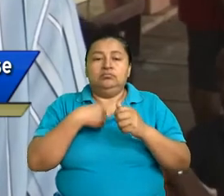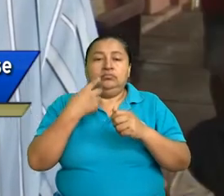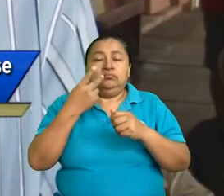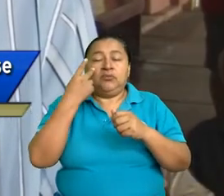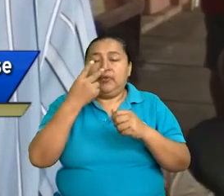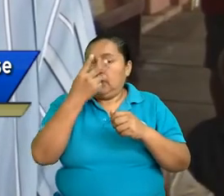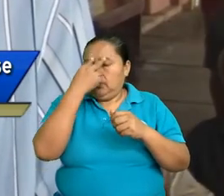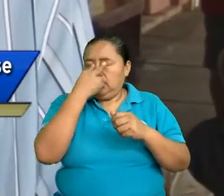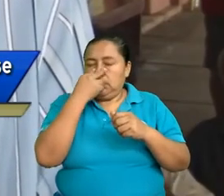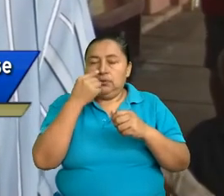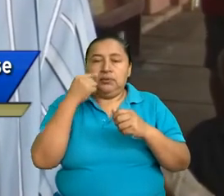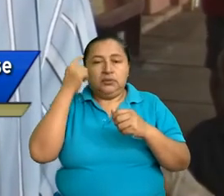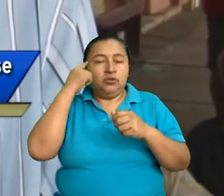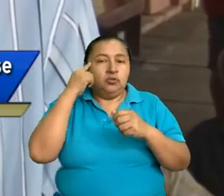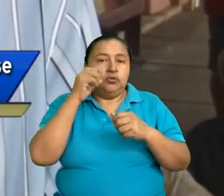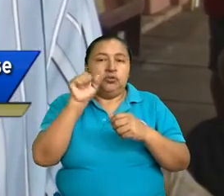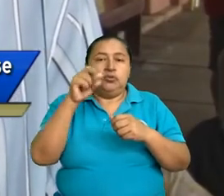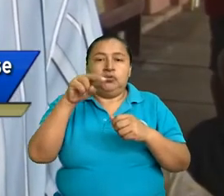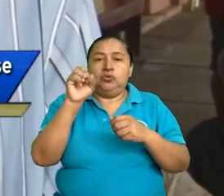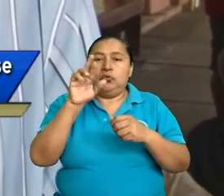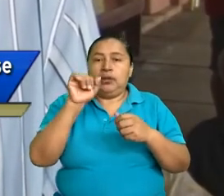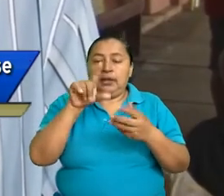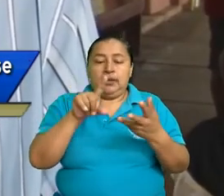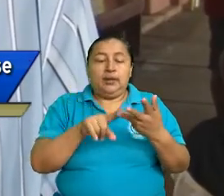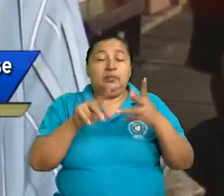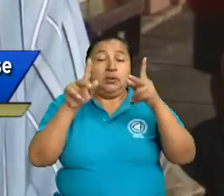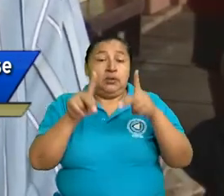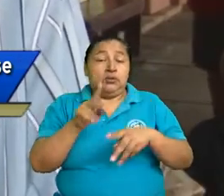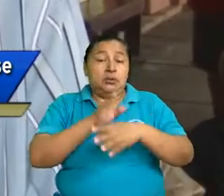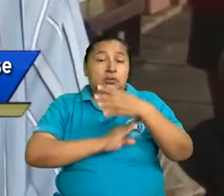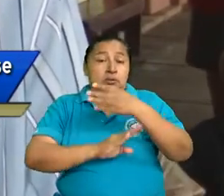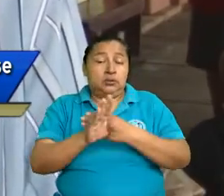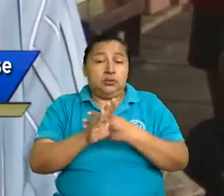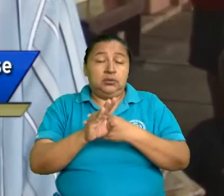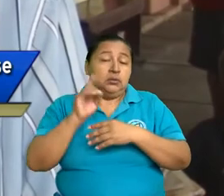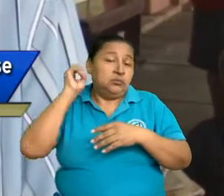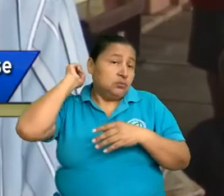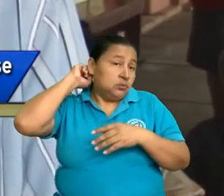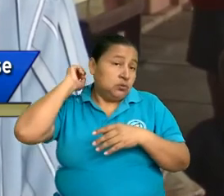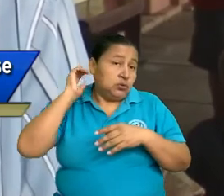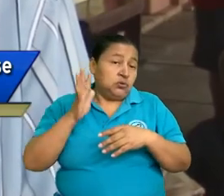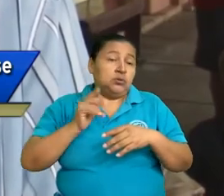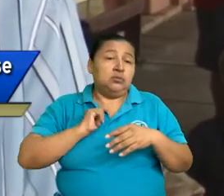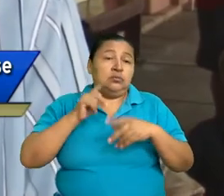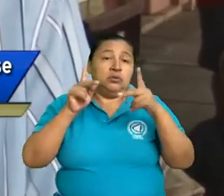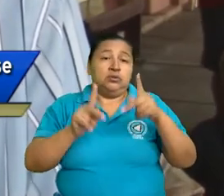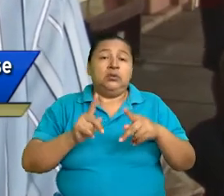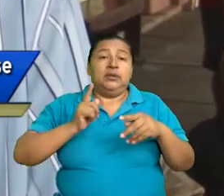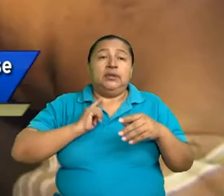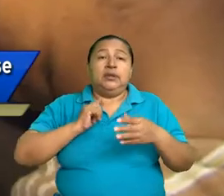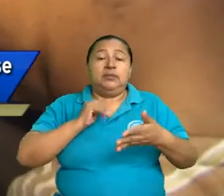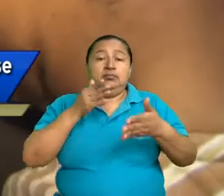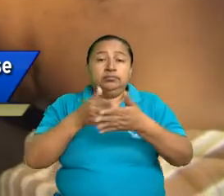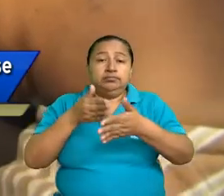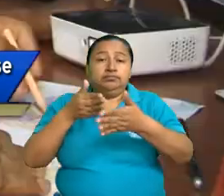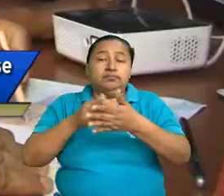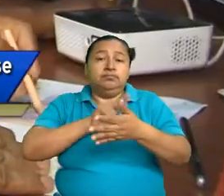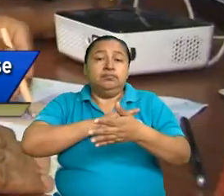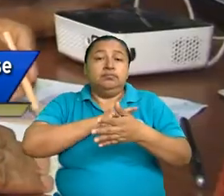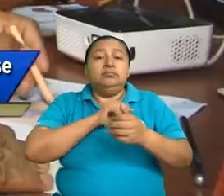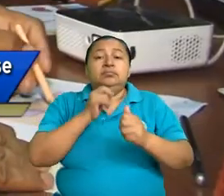sensorial. Las personas con discapacidad psicosociales son personas que tienen limitaciones,